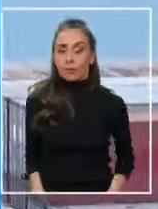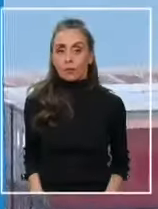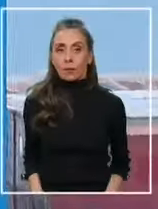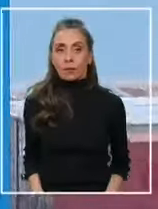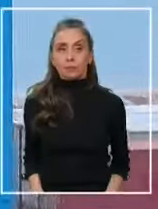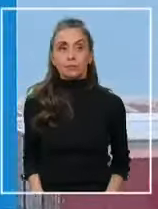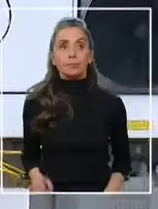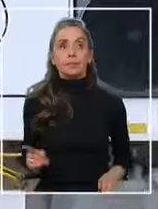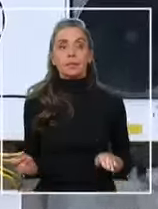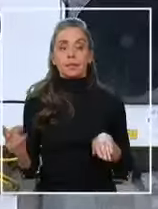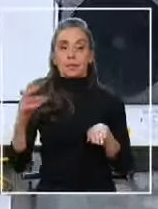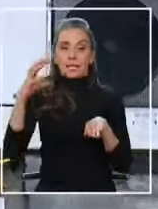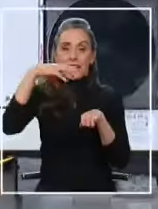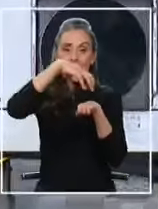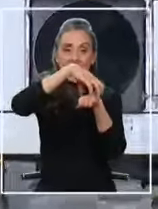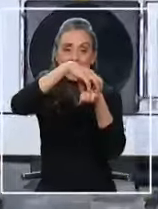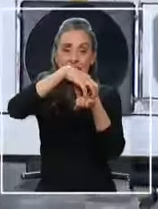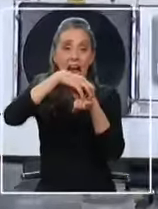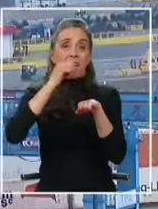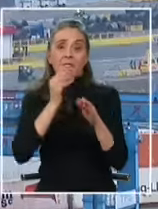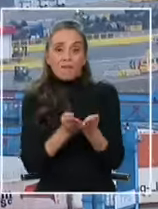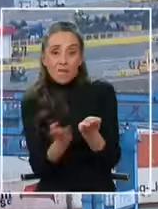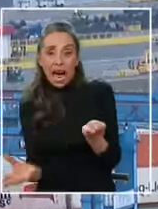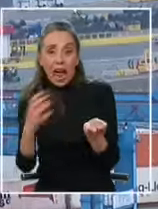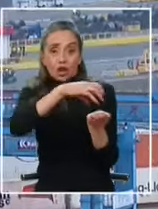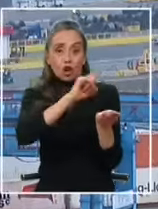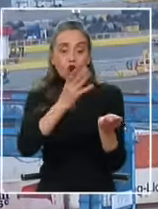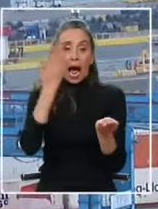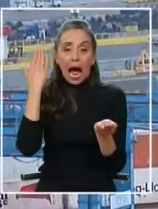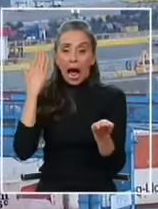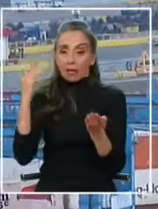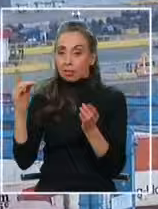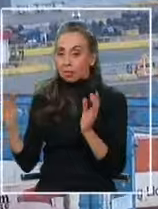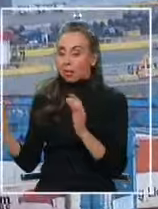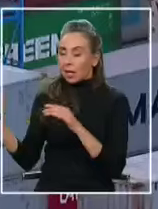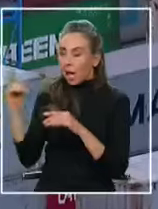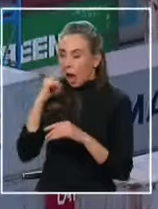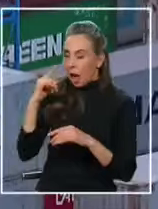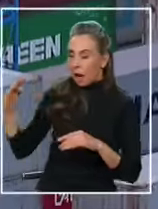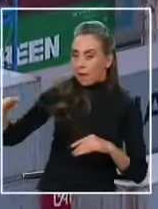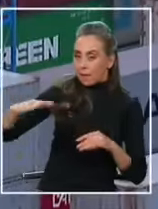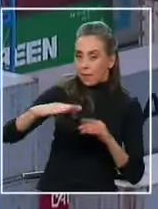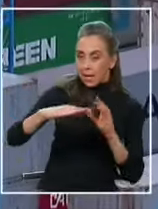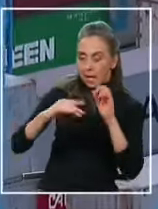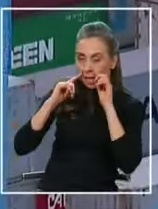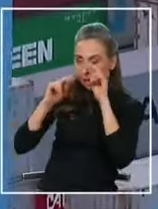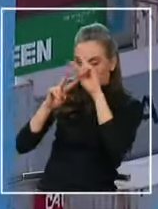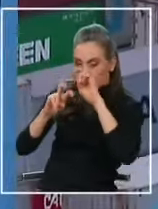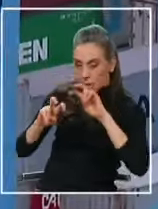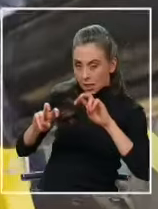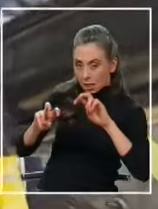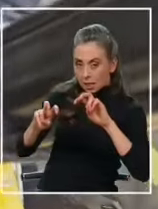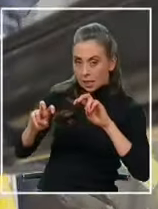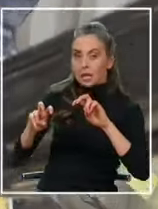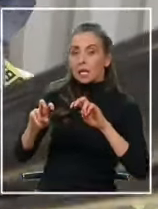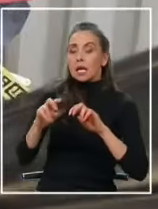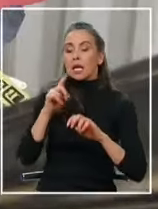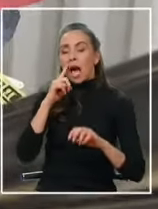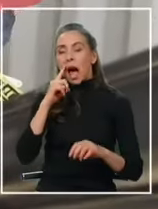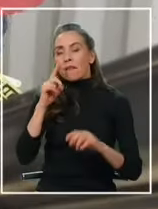la carga fue interceptada antes de embarcar para revisar si las sospechas levantadas desde aduanas eran ciertas